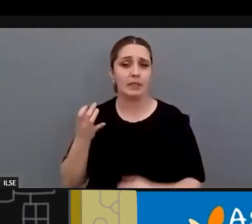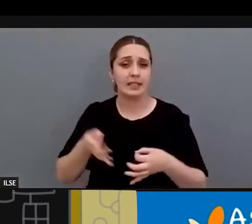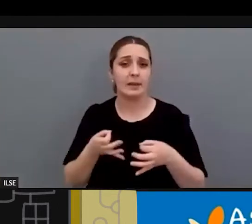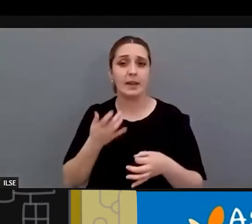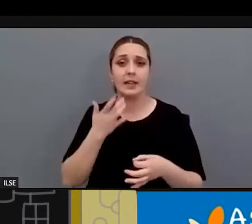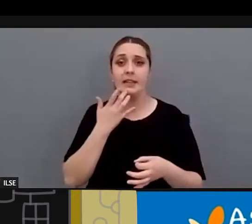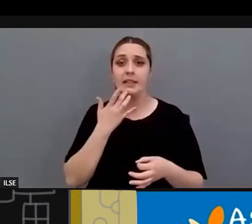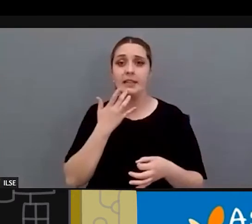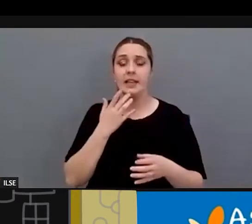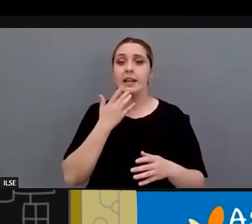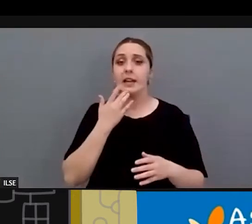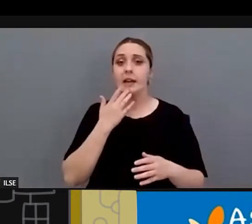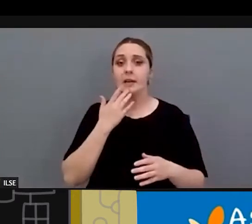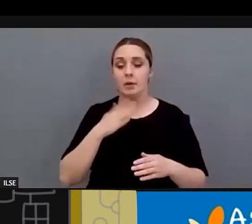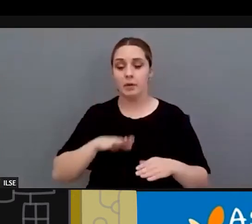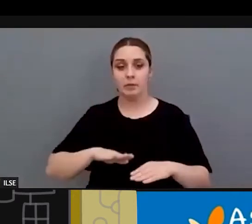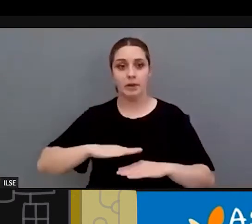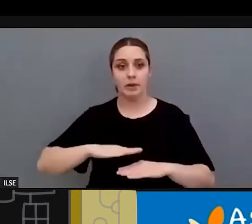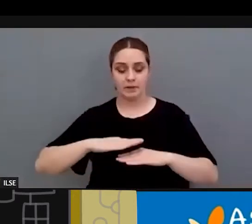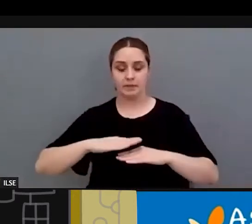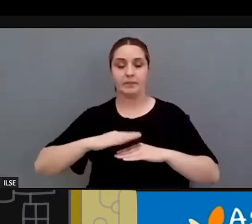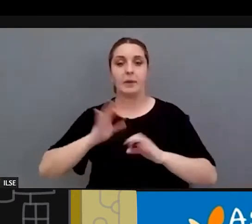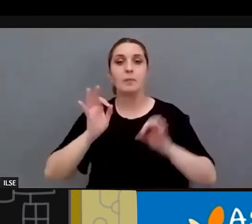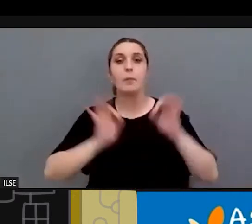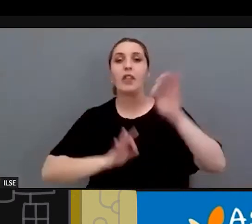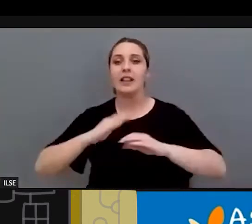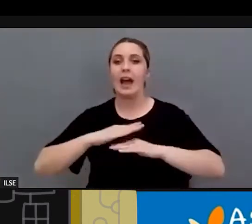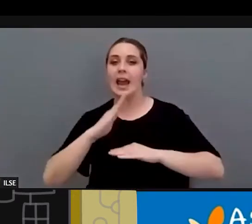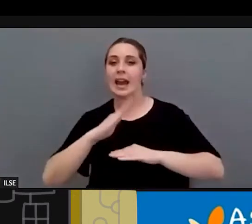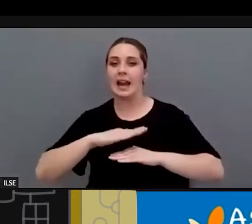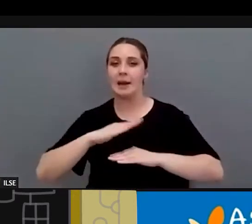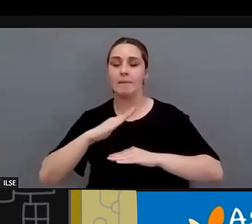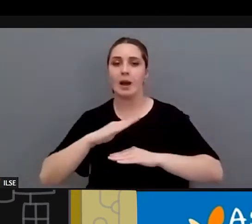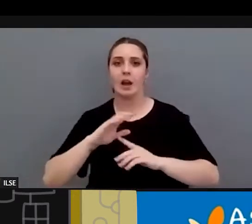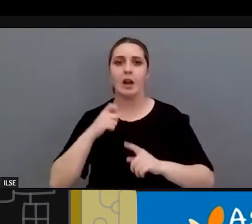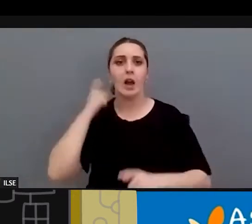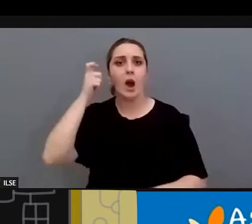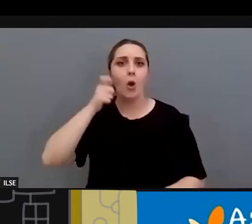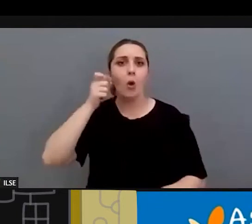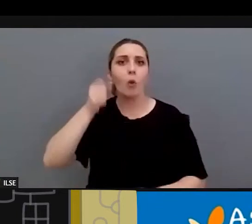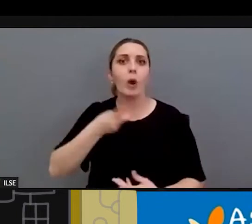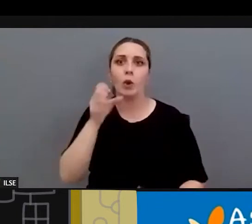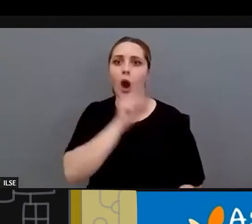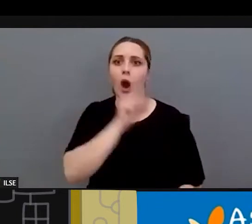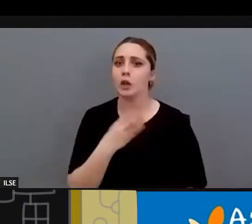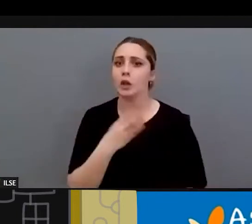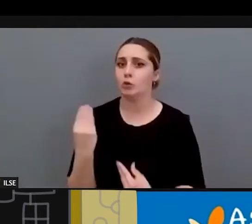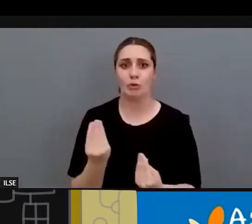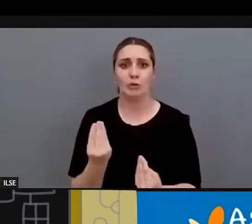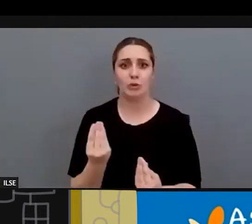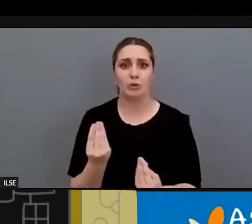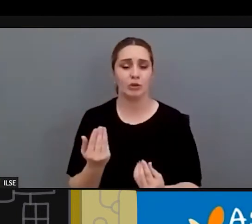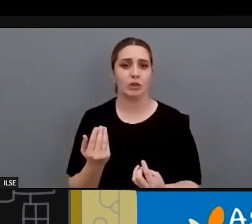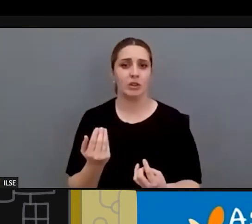la pendiente de la rampa ¿cuántos años hemos tardado? pues muchísimos ¿no? por favor y siempre repito